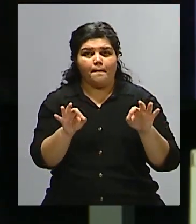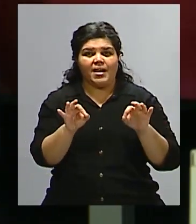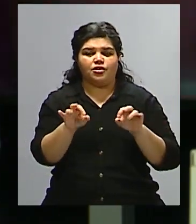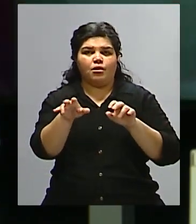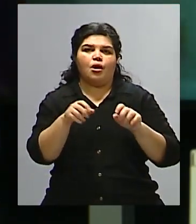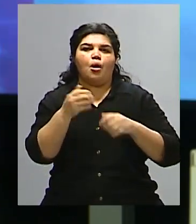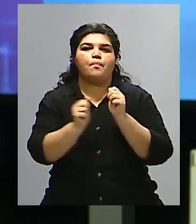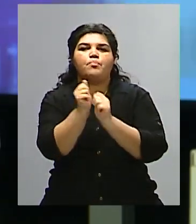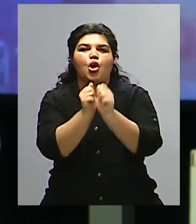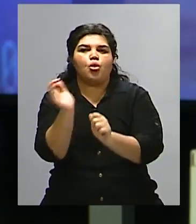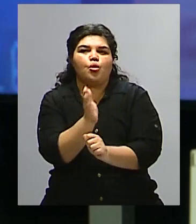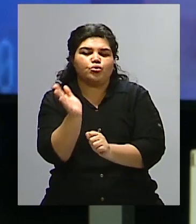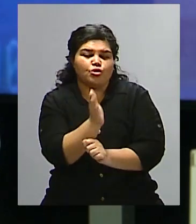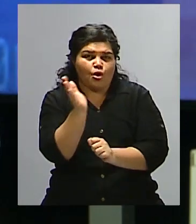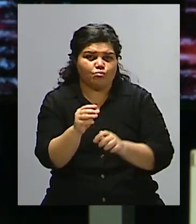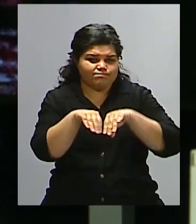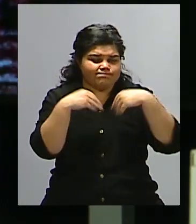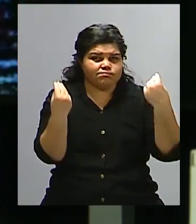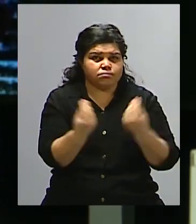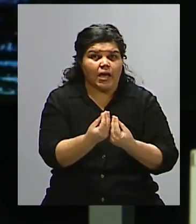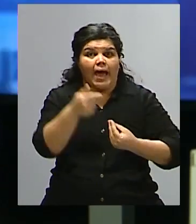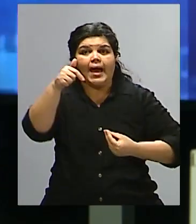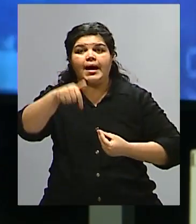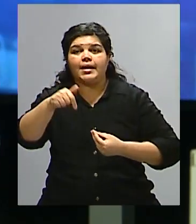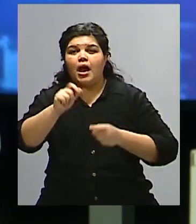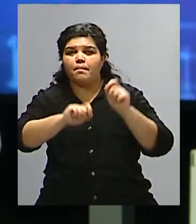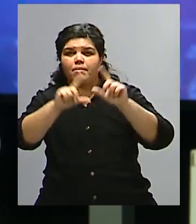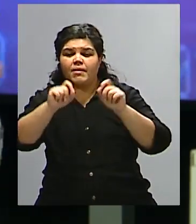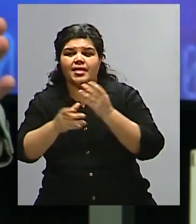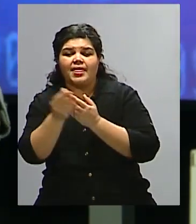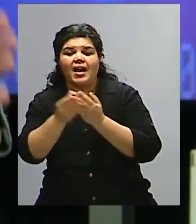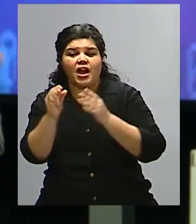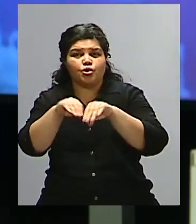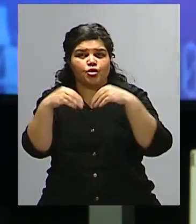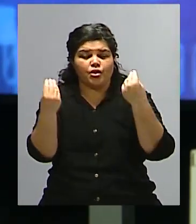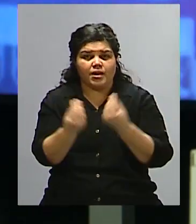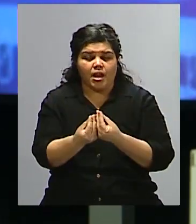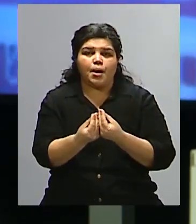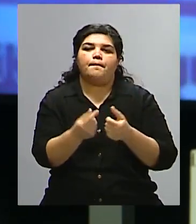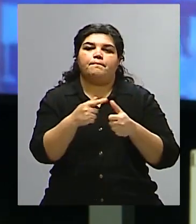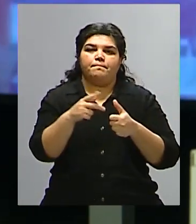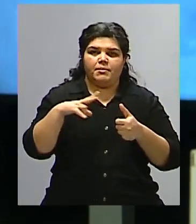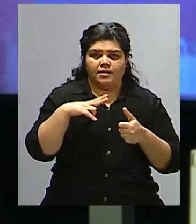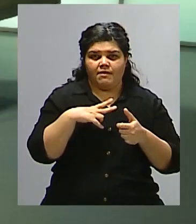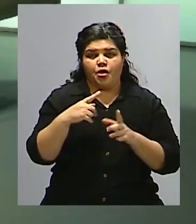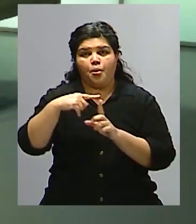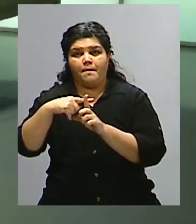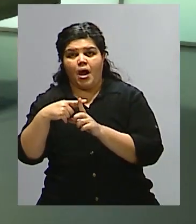en Argentina nos dan las estimaciones entre un 8 y un 10%. O el gasto total, ya sea privado o más público en salud,